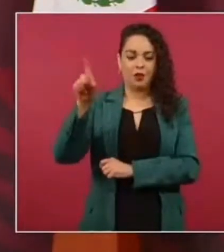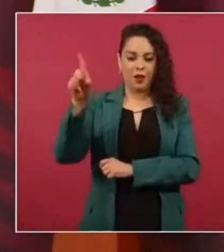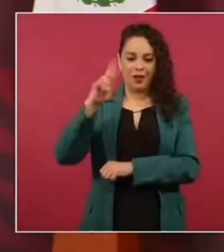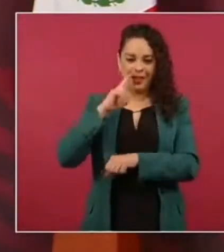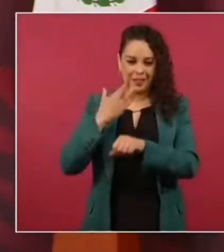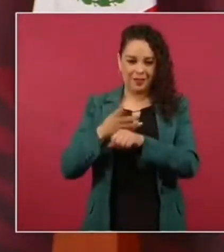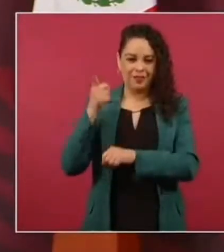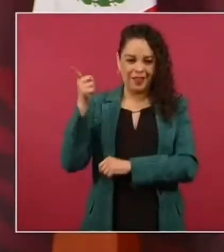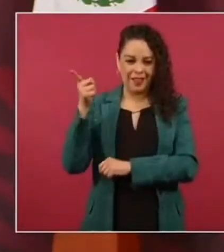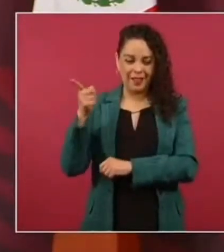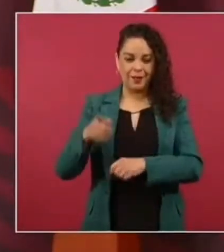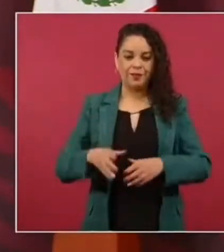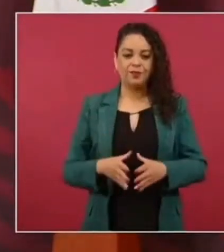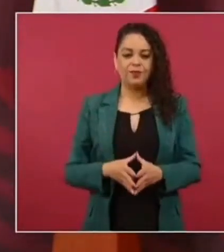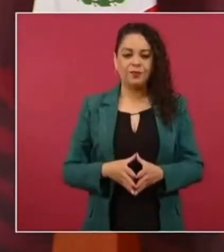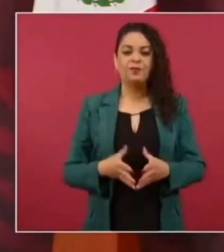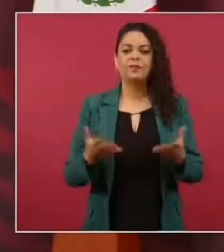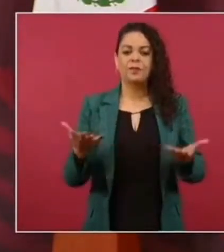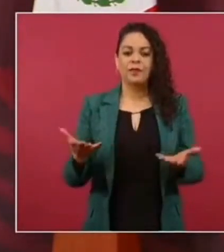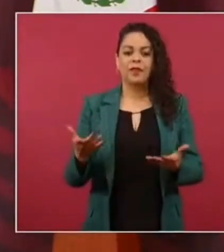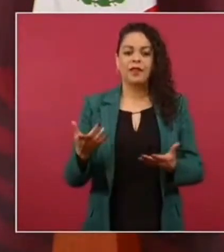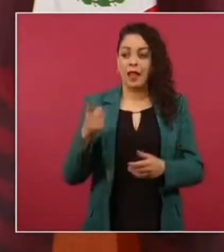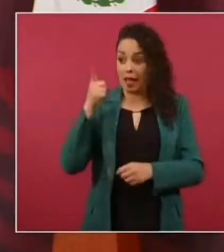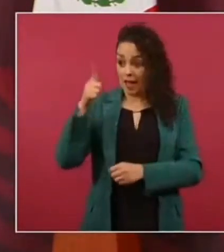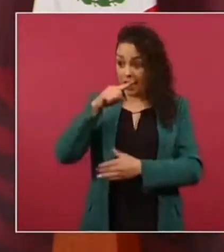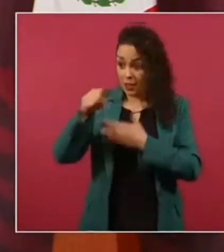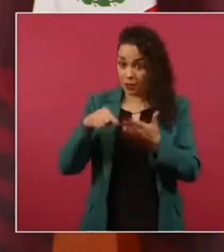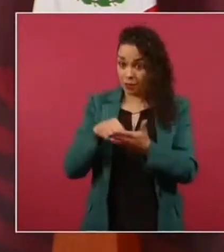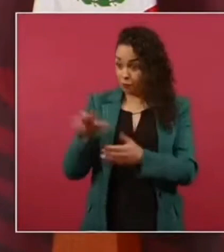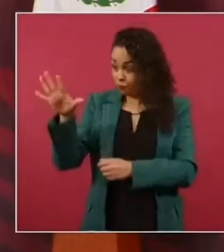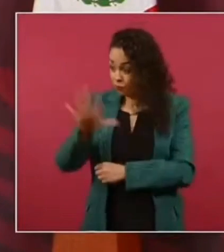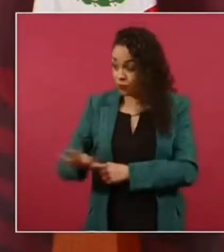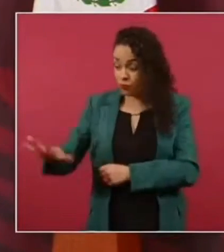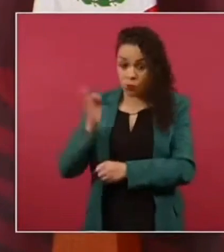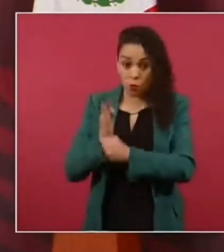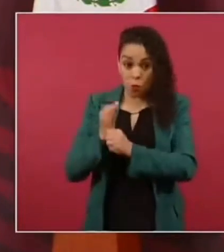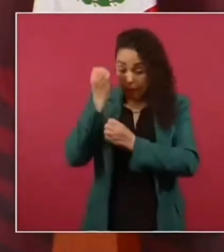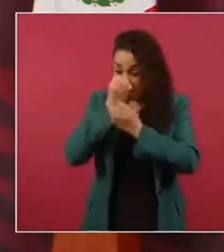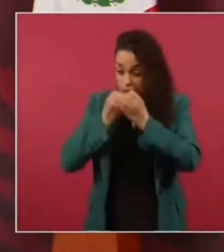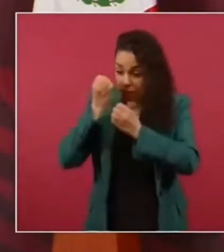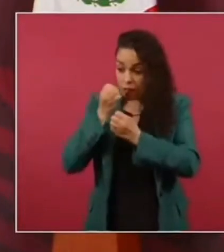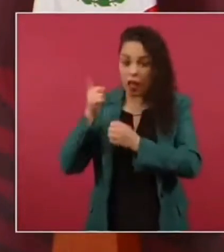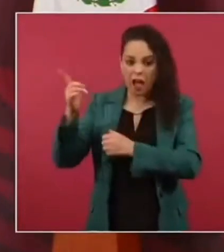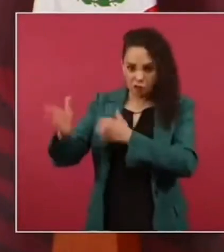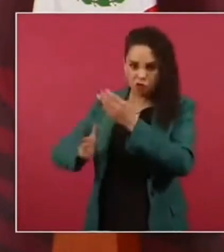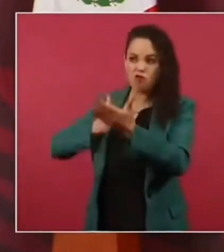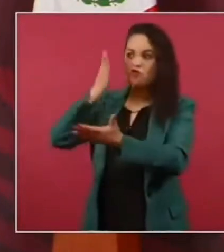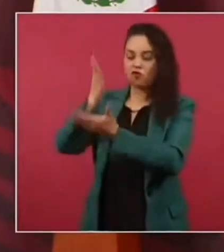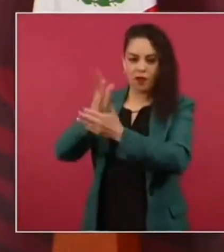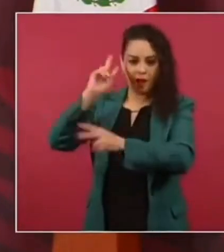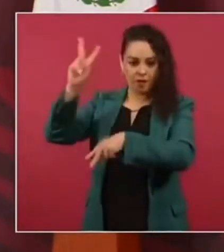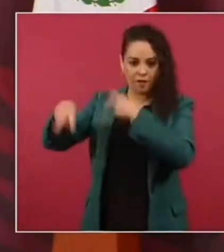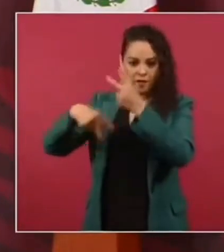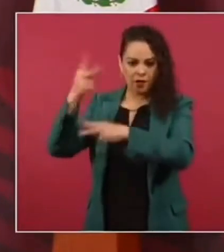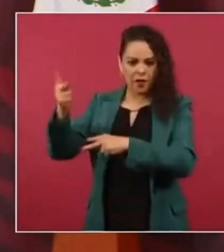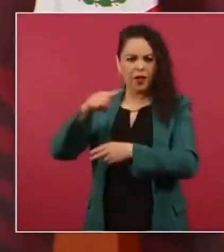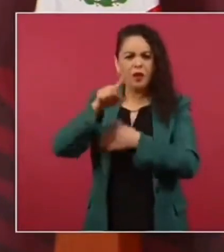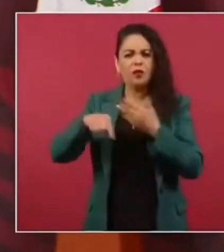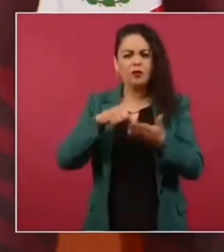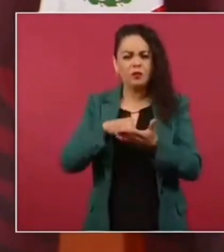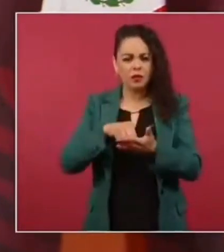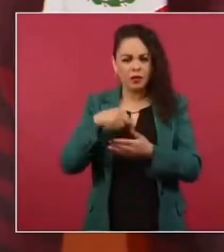que fueron a una supervisión al tramo que estamos evaluando creo que Carrillo Puerto ¿verdad?